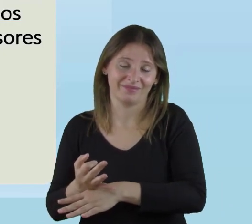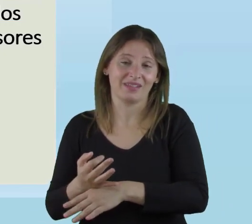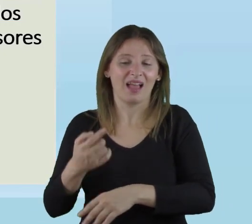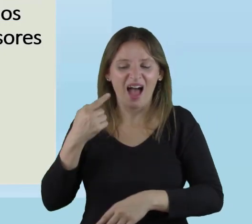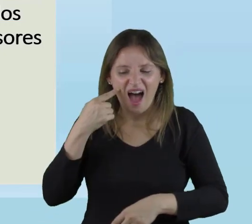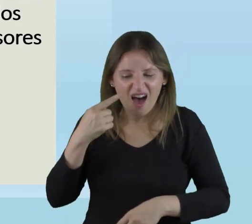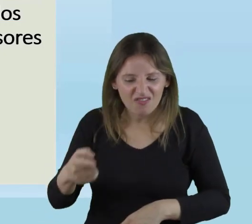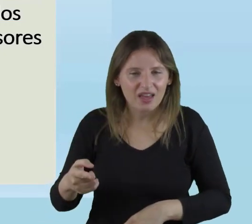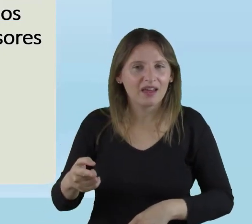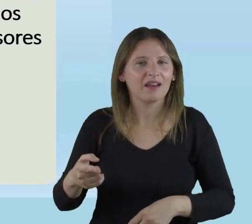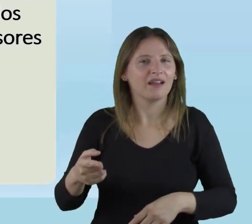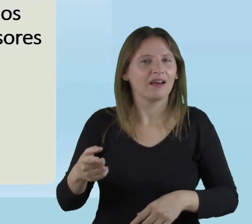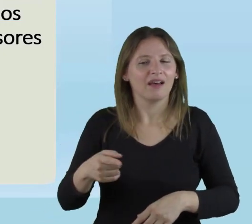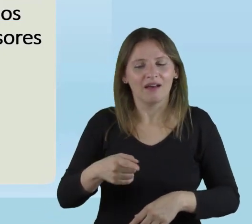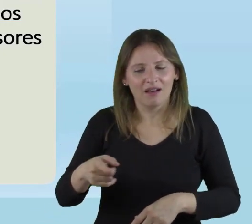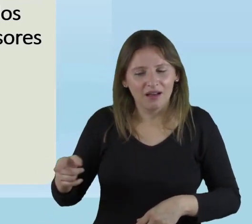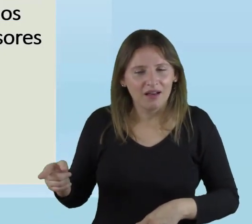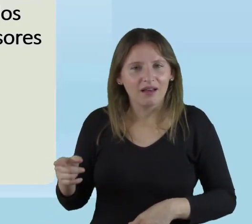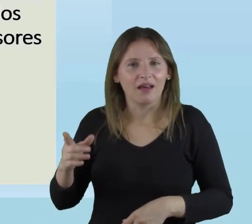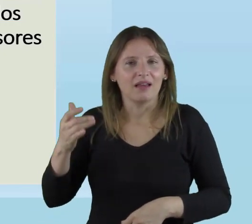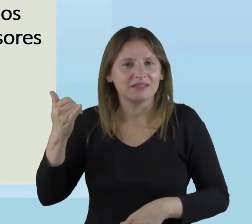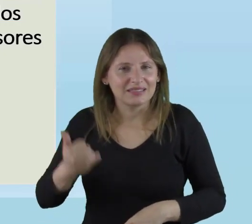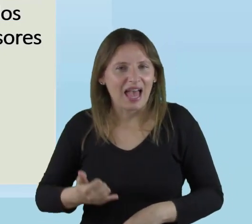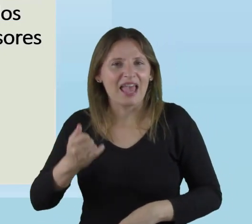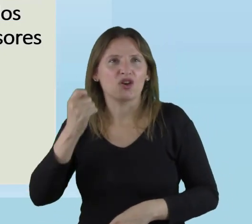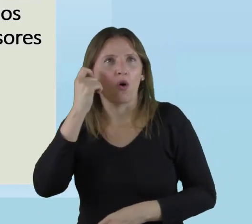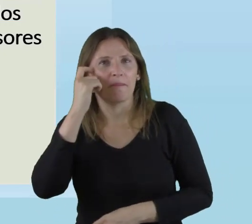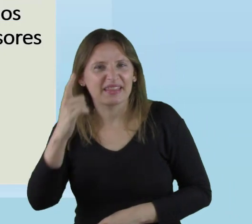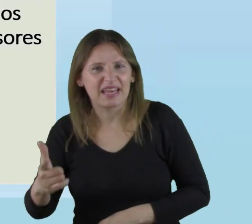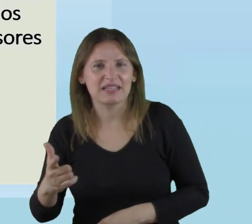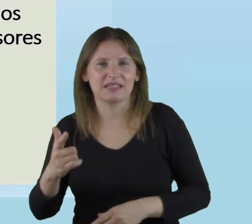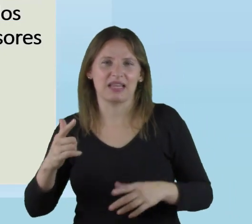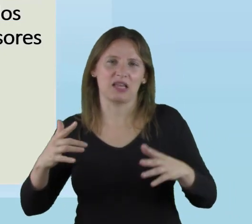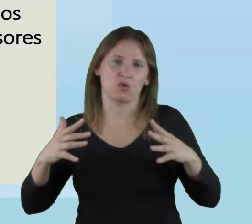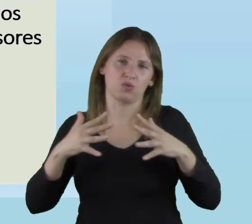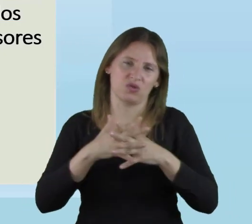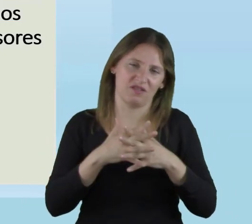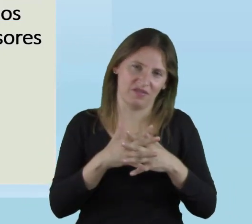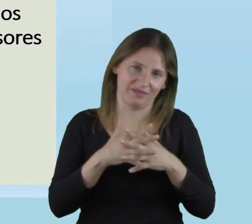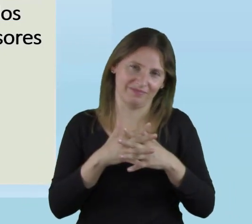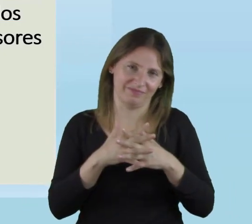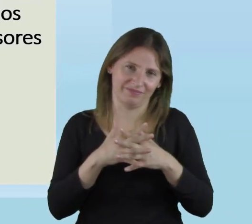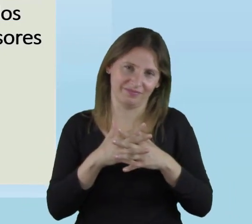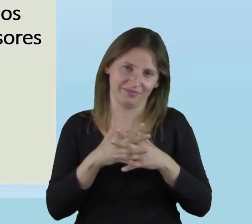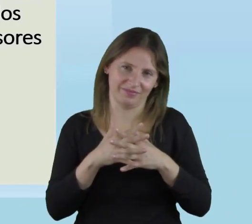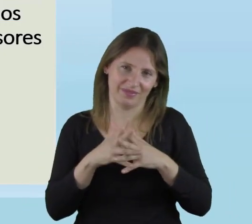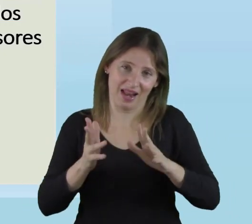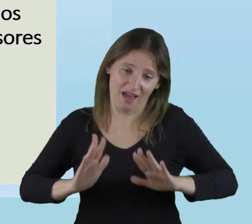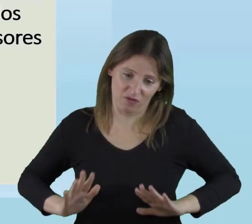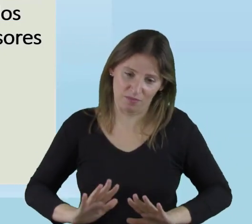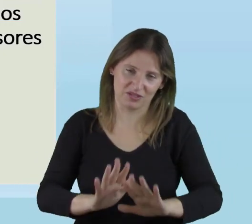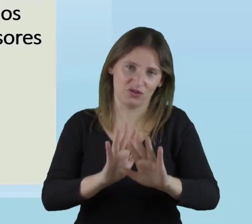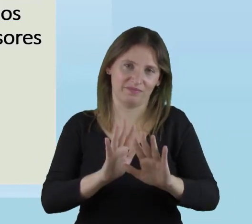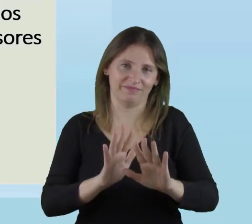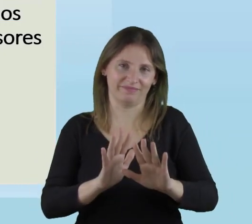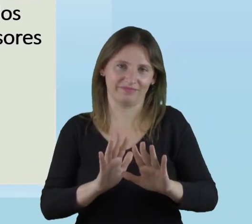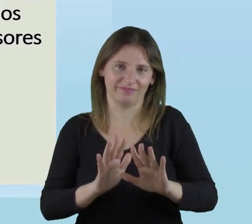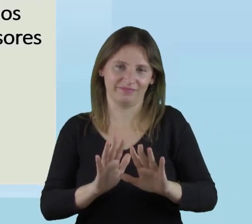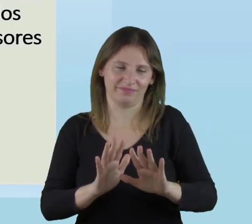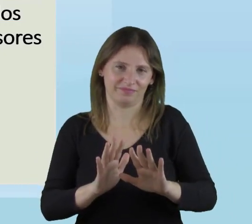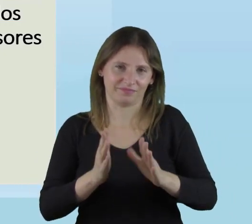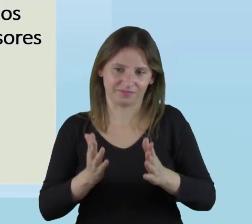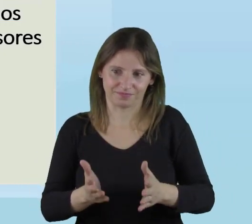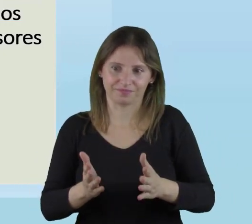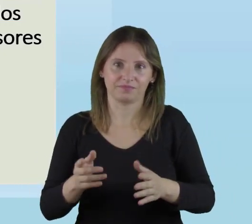Tendríamos que ver si ellos están desarrollando competencias inclusivas en